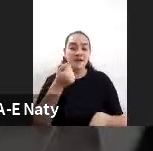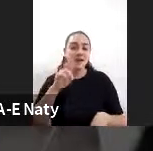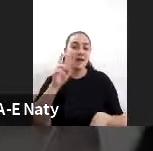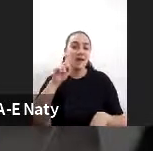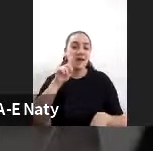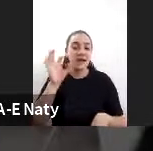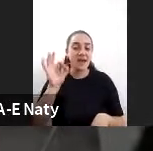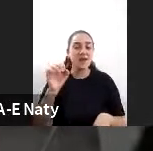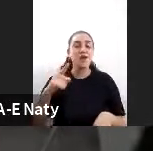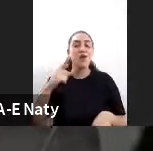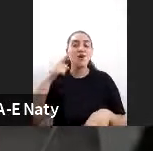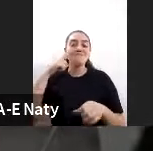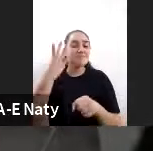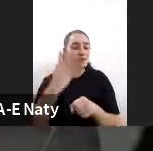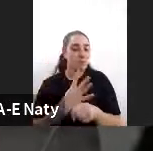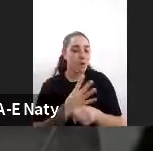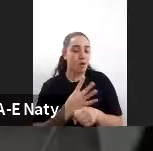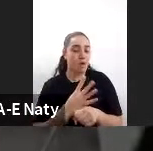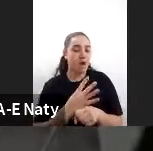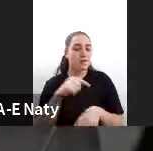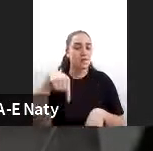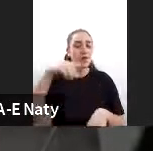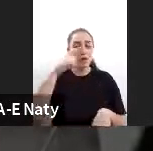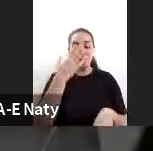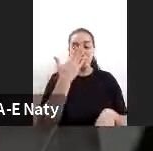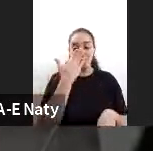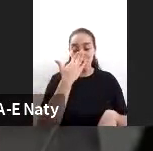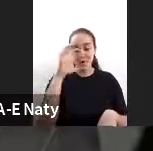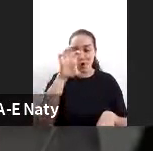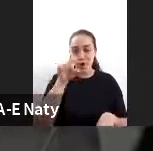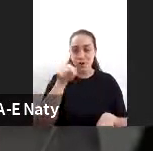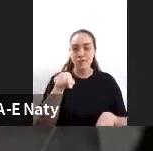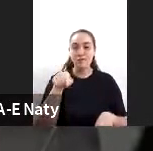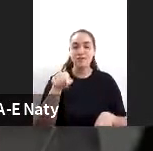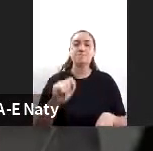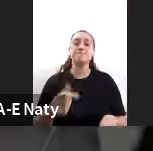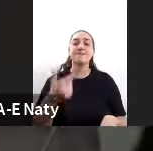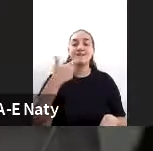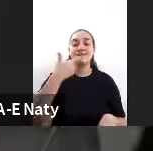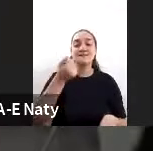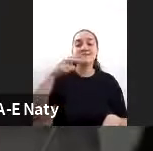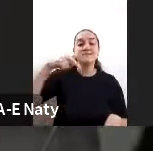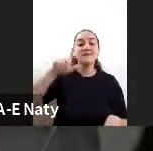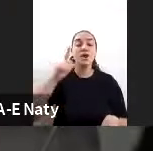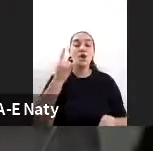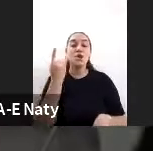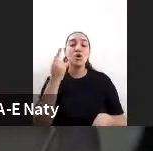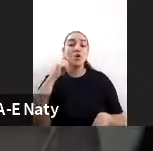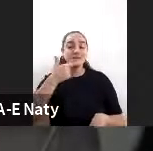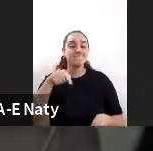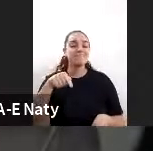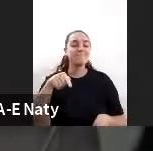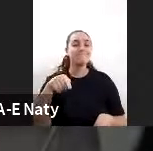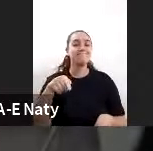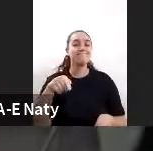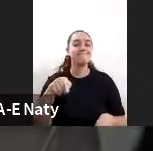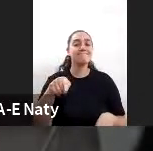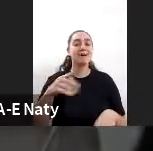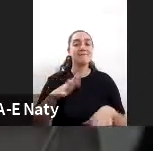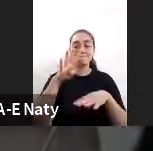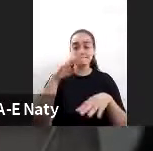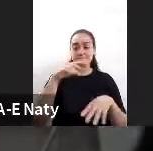Río Cuarto y de ahí yendo hacia San Luis ahí se genera un corredor donde hay fibras ópticas de